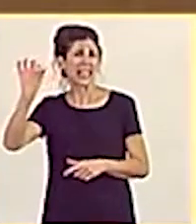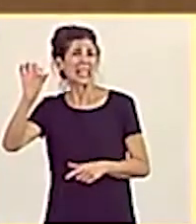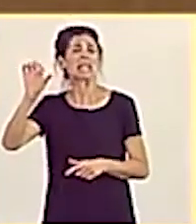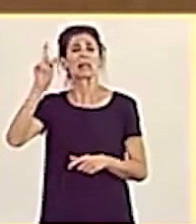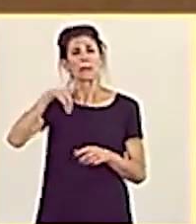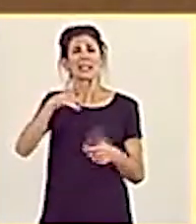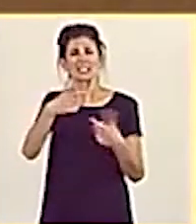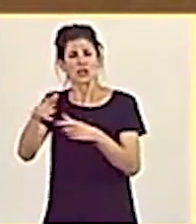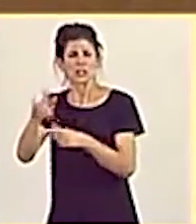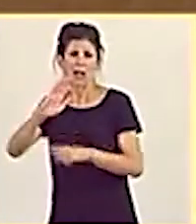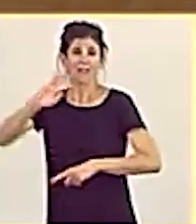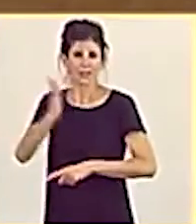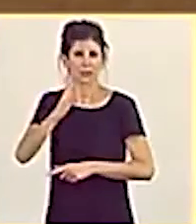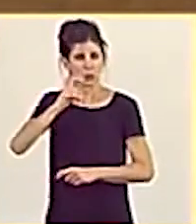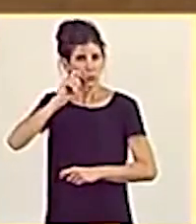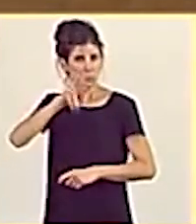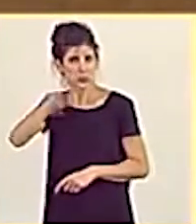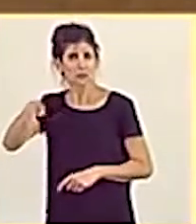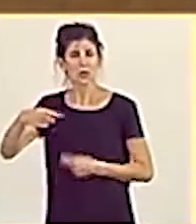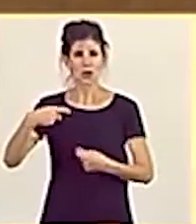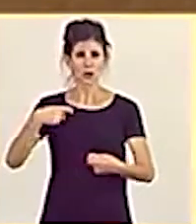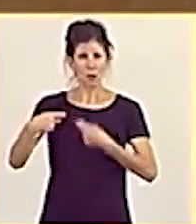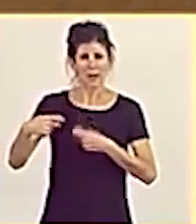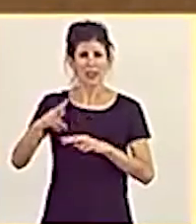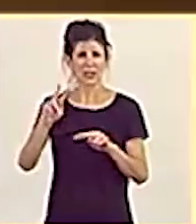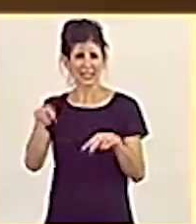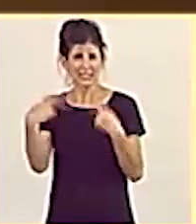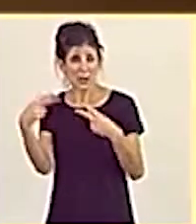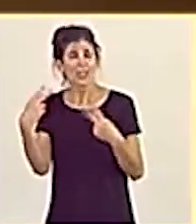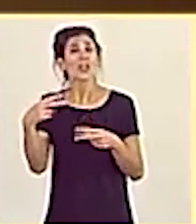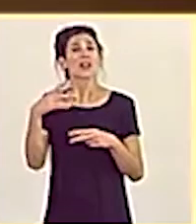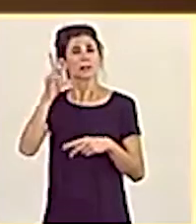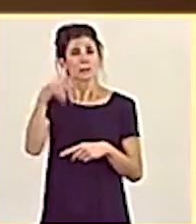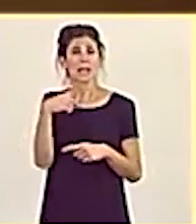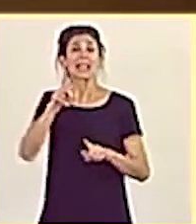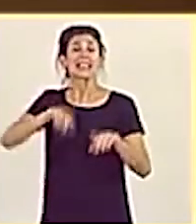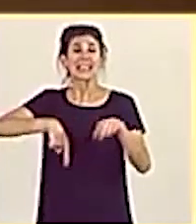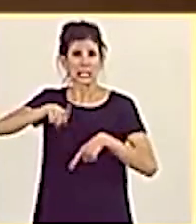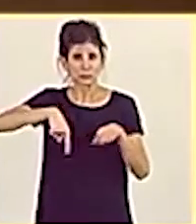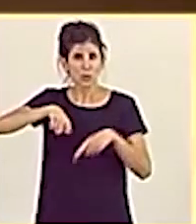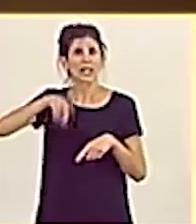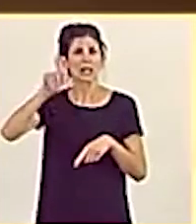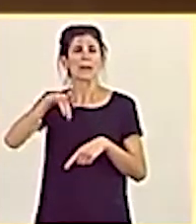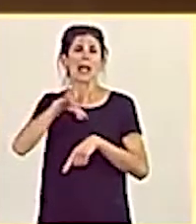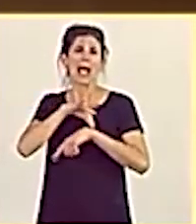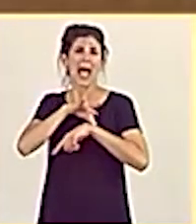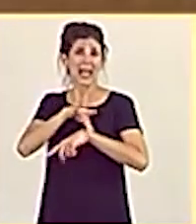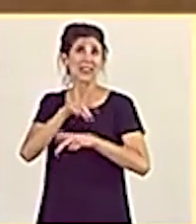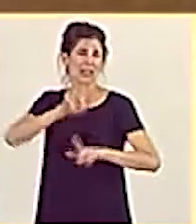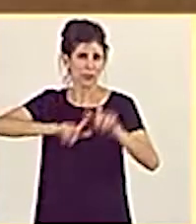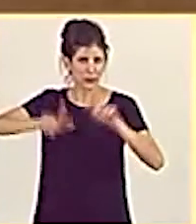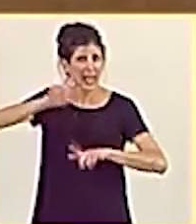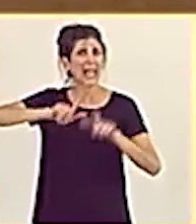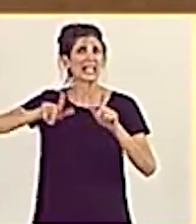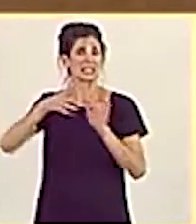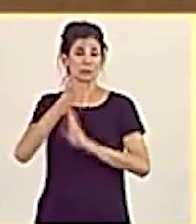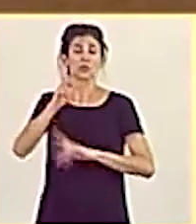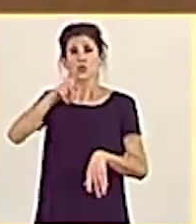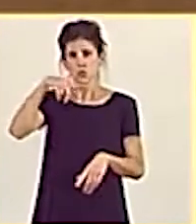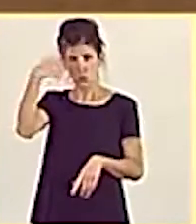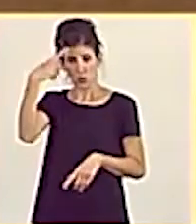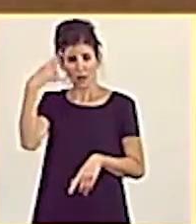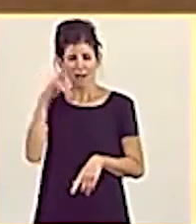afectados, que son el turismo, que es el comercio, que es la restauración, que es el transporte, que son las agencias de viajes, que son la cultura.